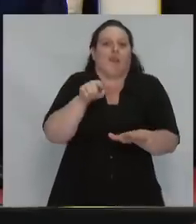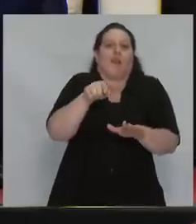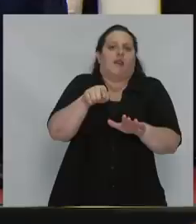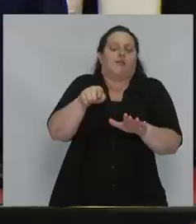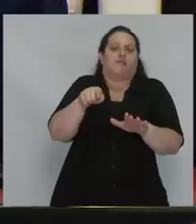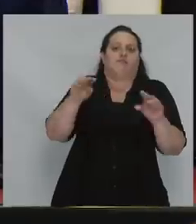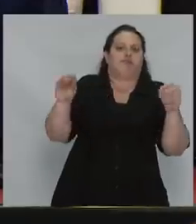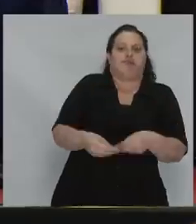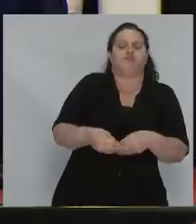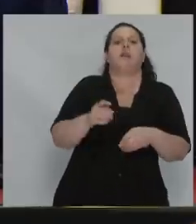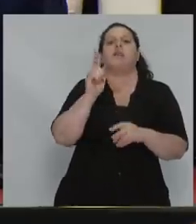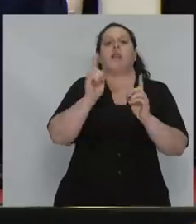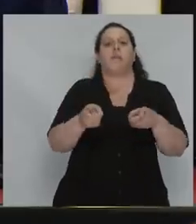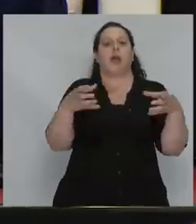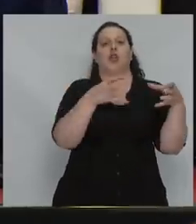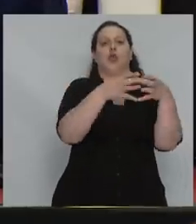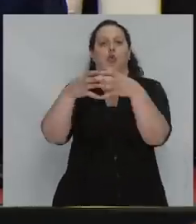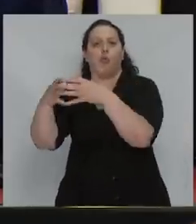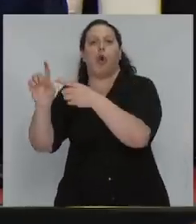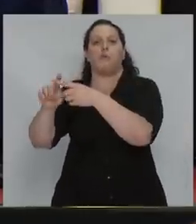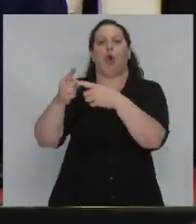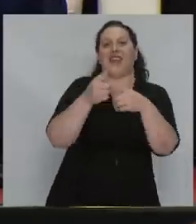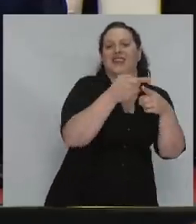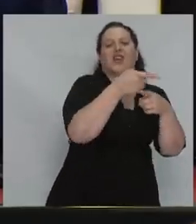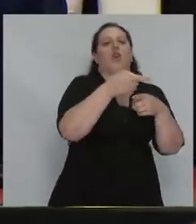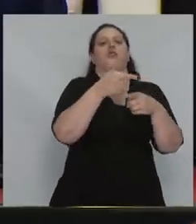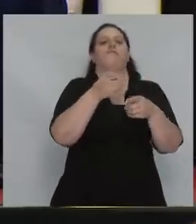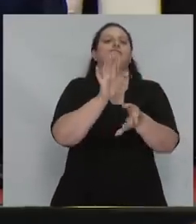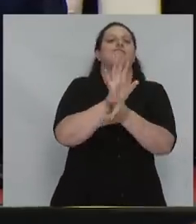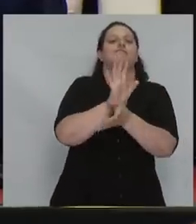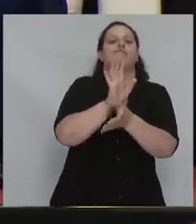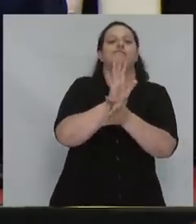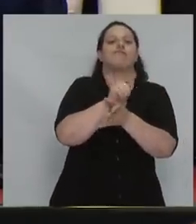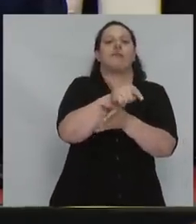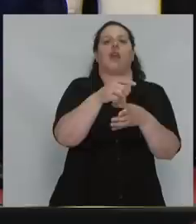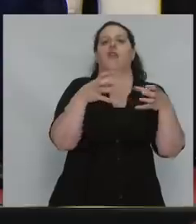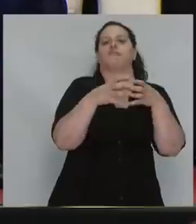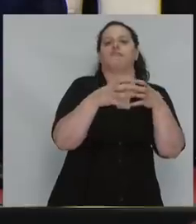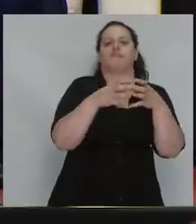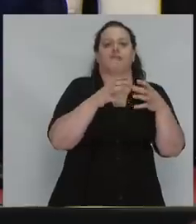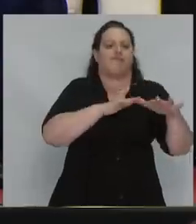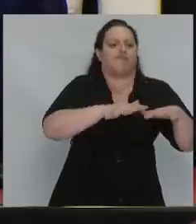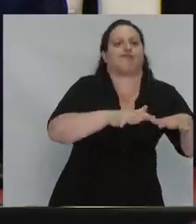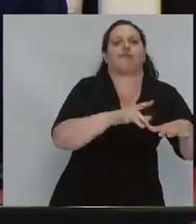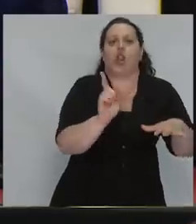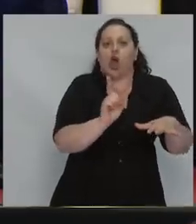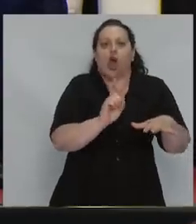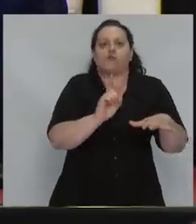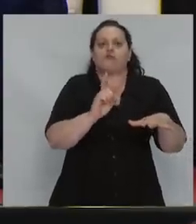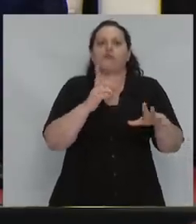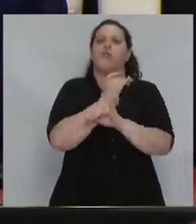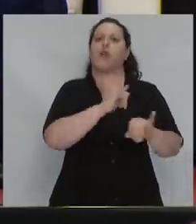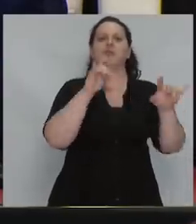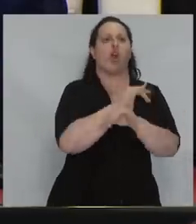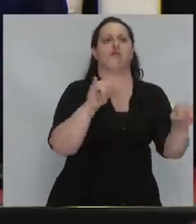convierten en transmisores del gobierno o del parlamento pierden, no por falta de voluntad, sino porque no tienen